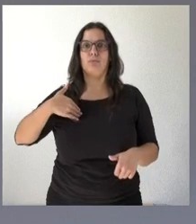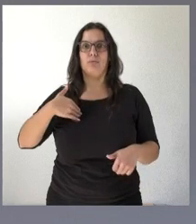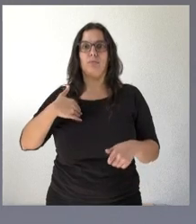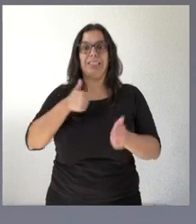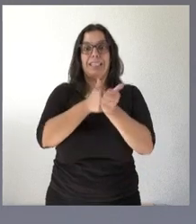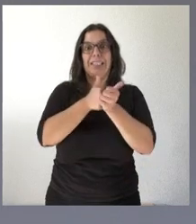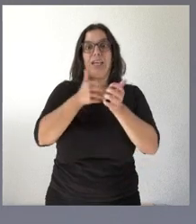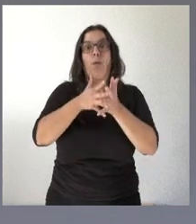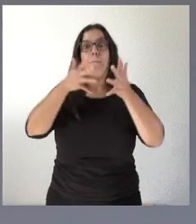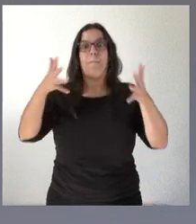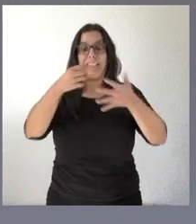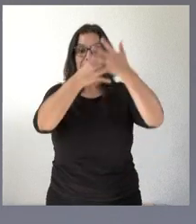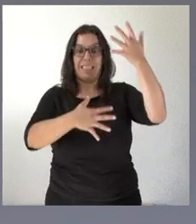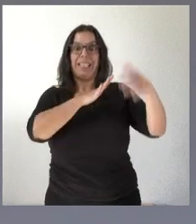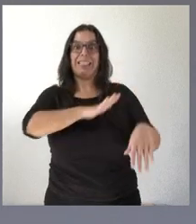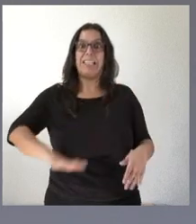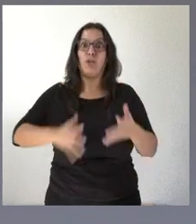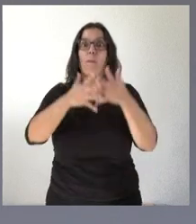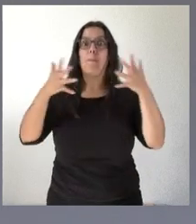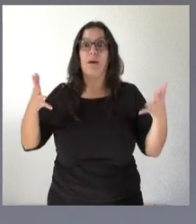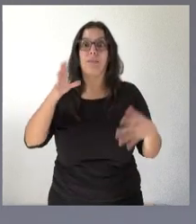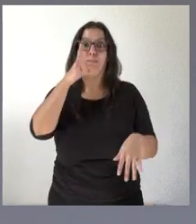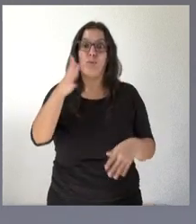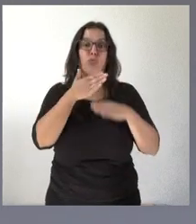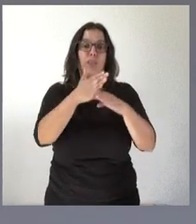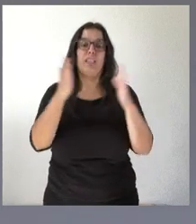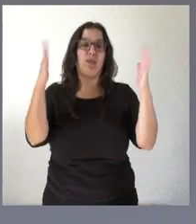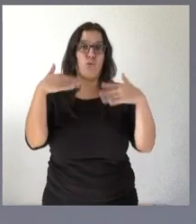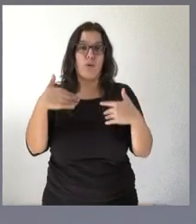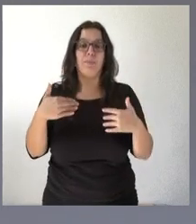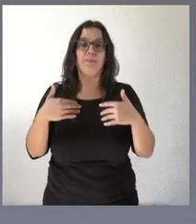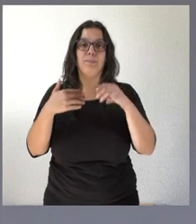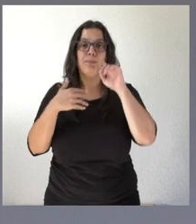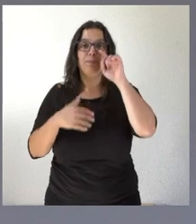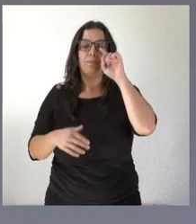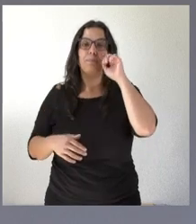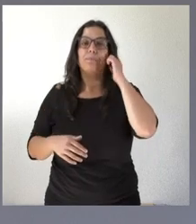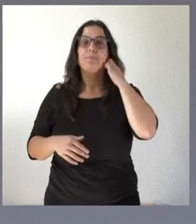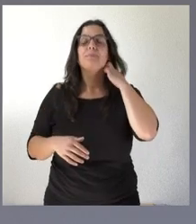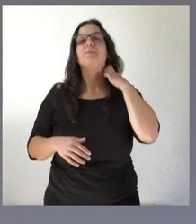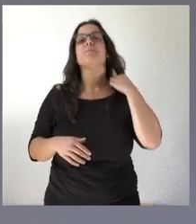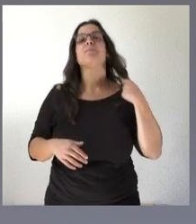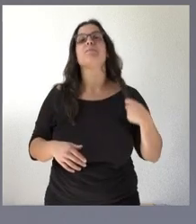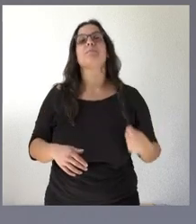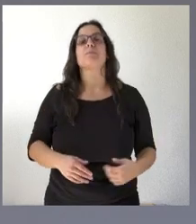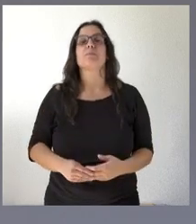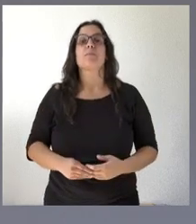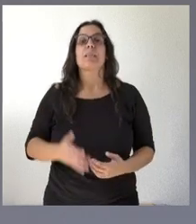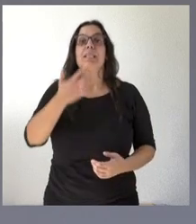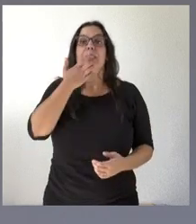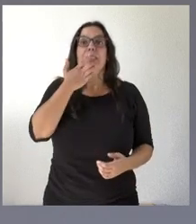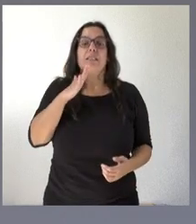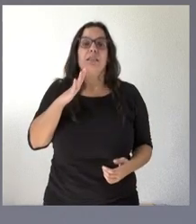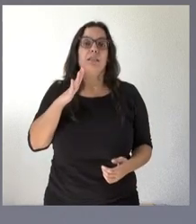secretarios interinos dado que no contamos con los suficientes secretarios de carrera repito insisto si tuviéramos